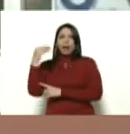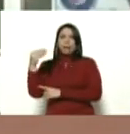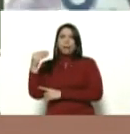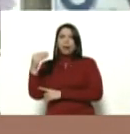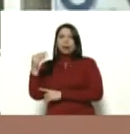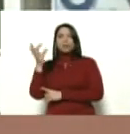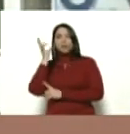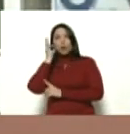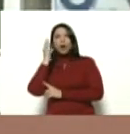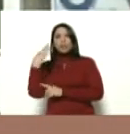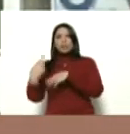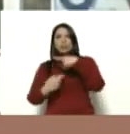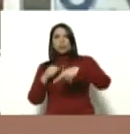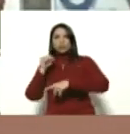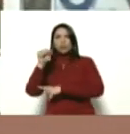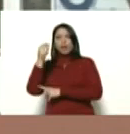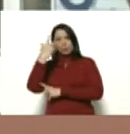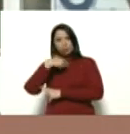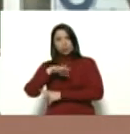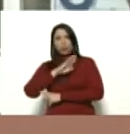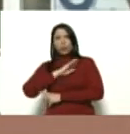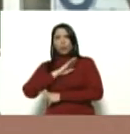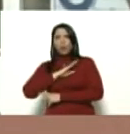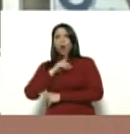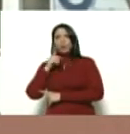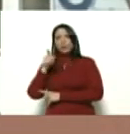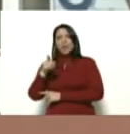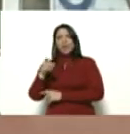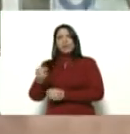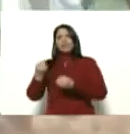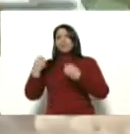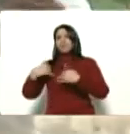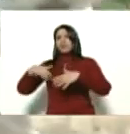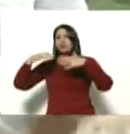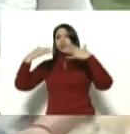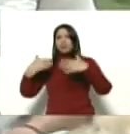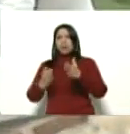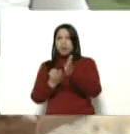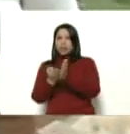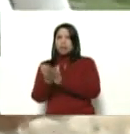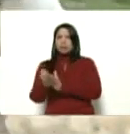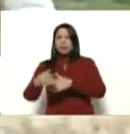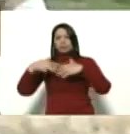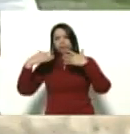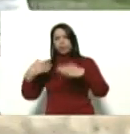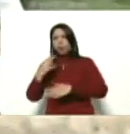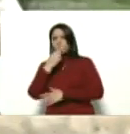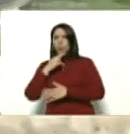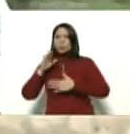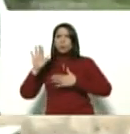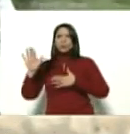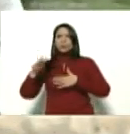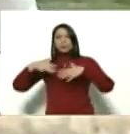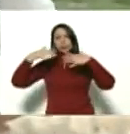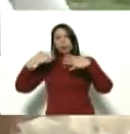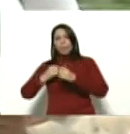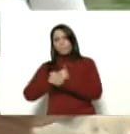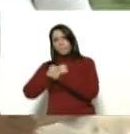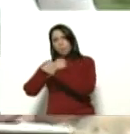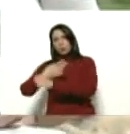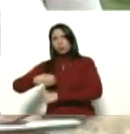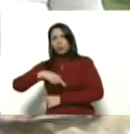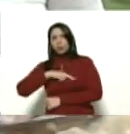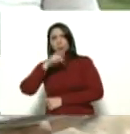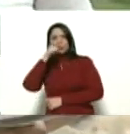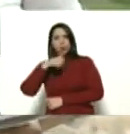revolucionaria que soy a usted por tanta lealtad por tanto compromiso y por tanto amor con nuestro